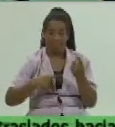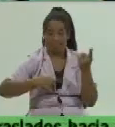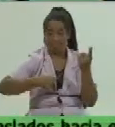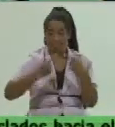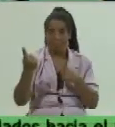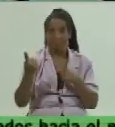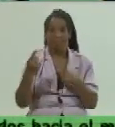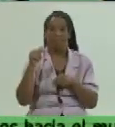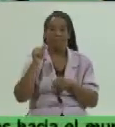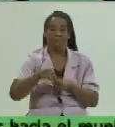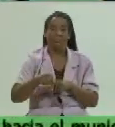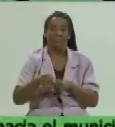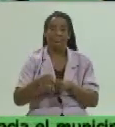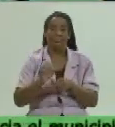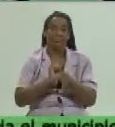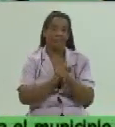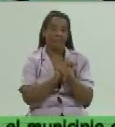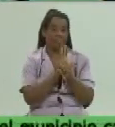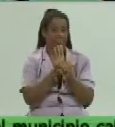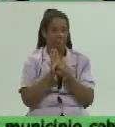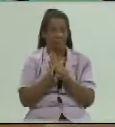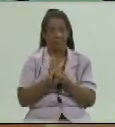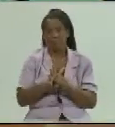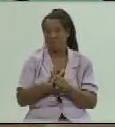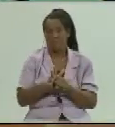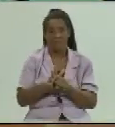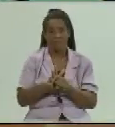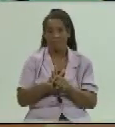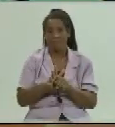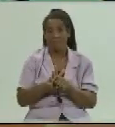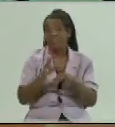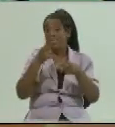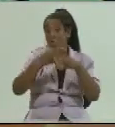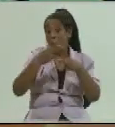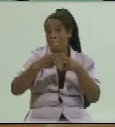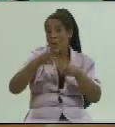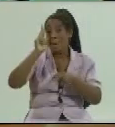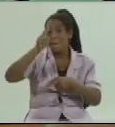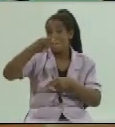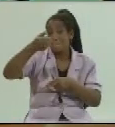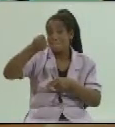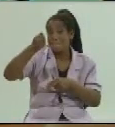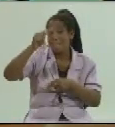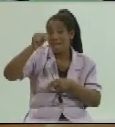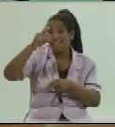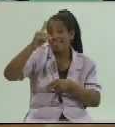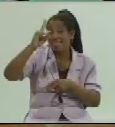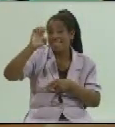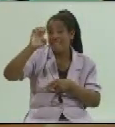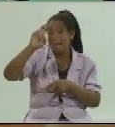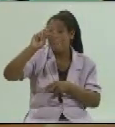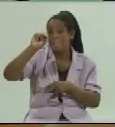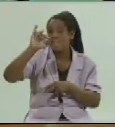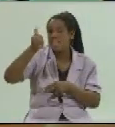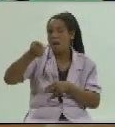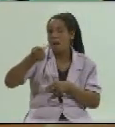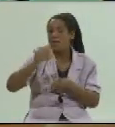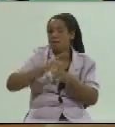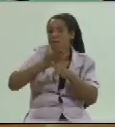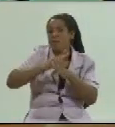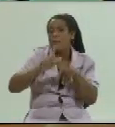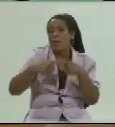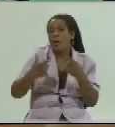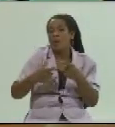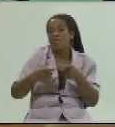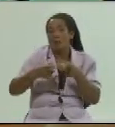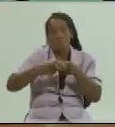a una pandemia que el nombre pandemia es porque ha traspasado toda la frontera. Eso le da más realza a la